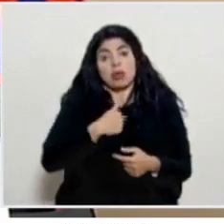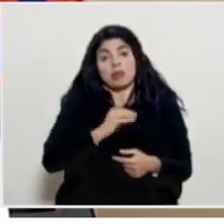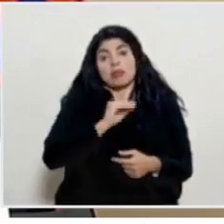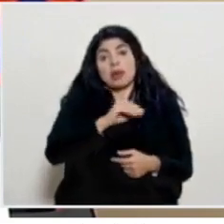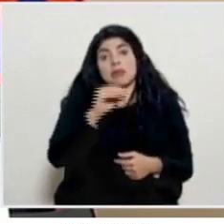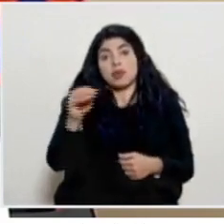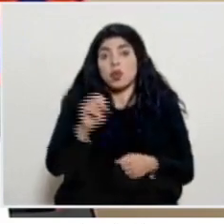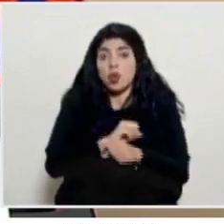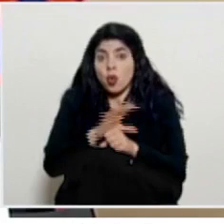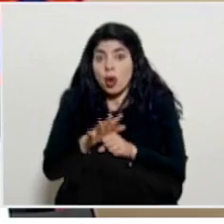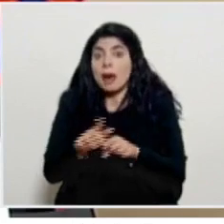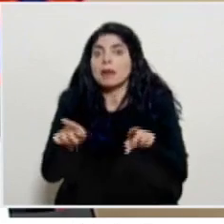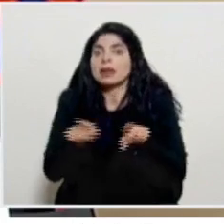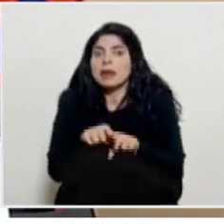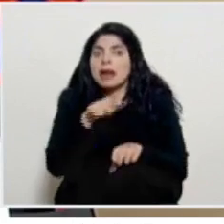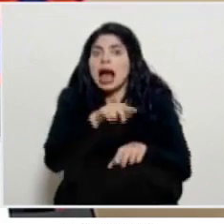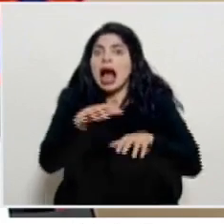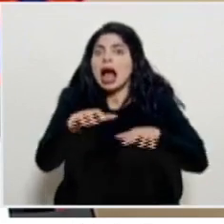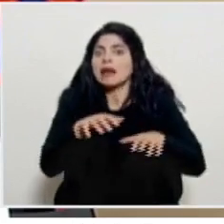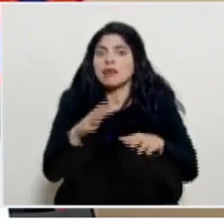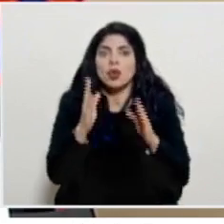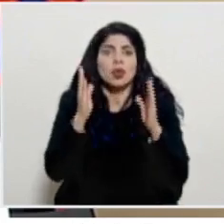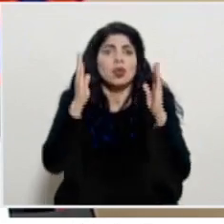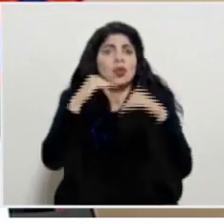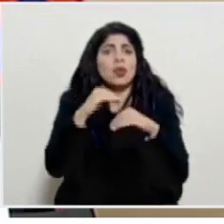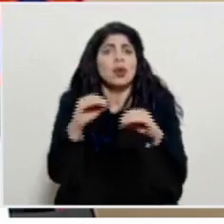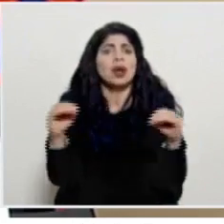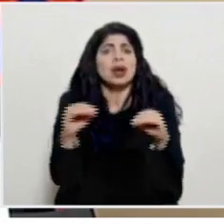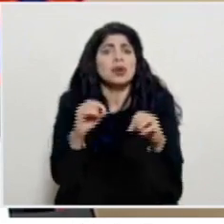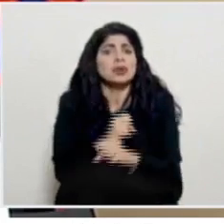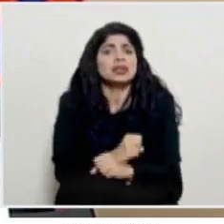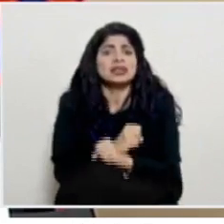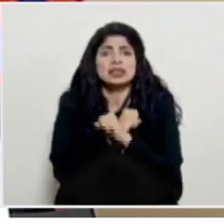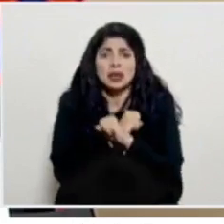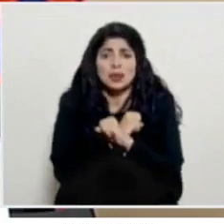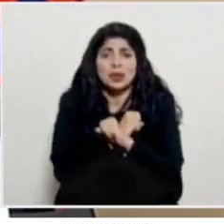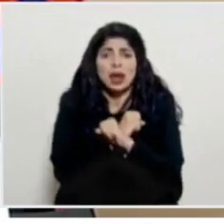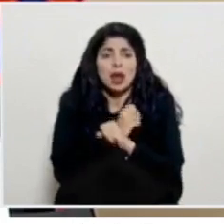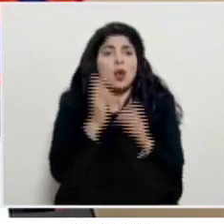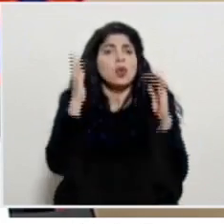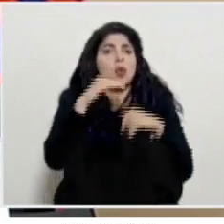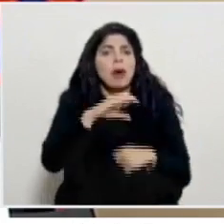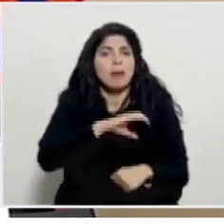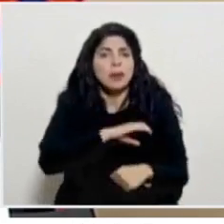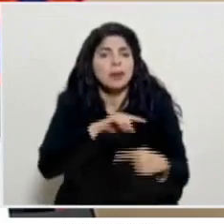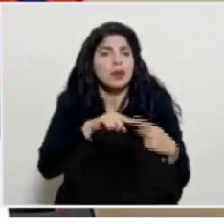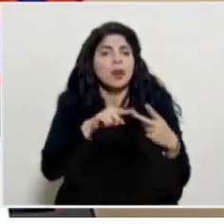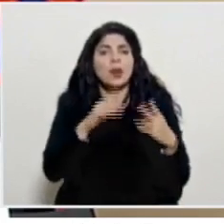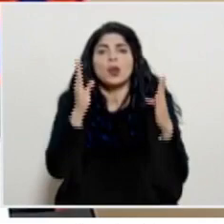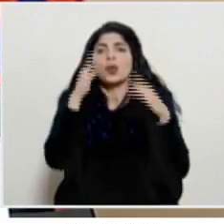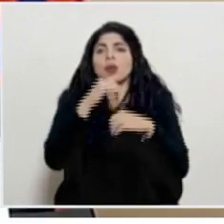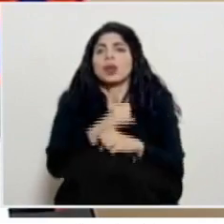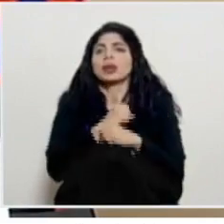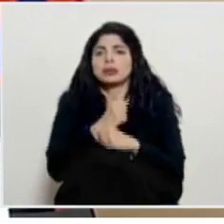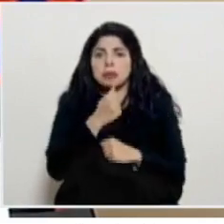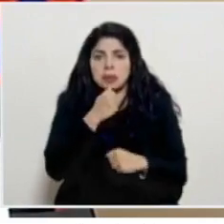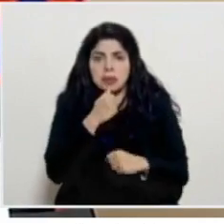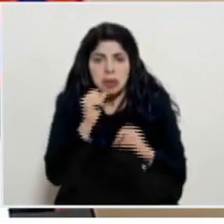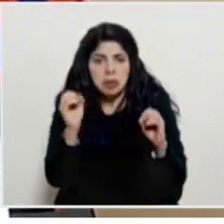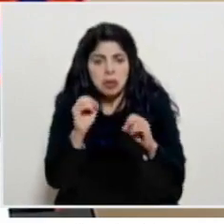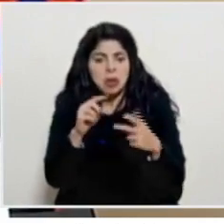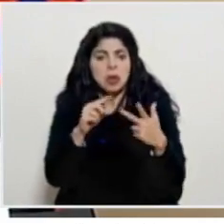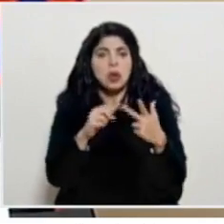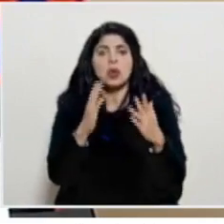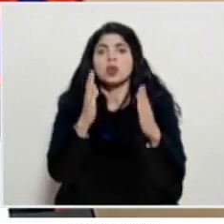sino también que estas actividades no tienen ningún tipo de seguridad es decir no hay fuerza pública no hay seguridad privada no